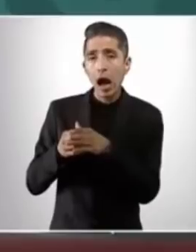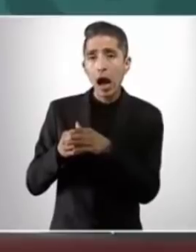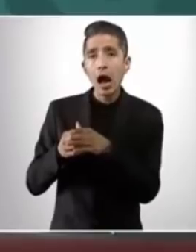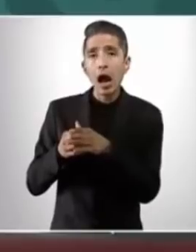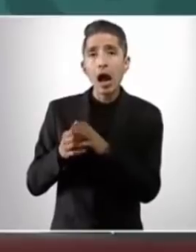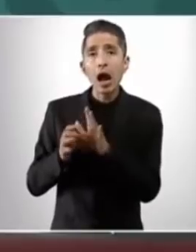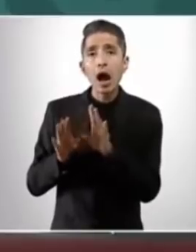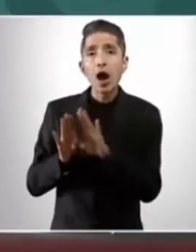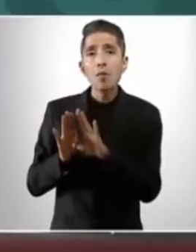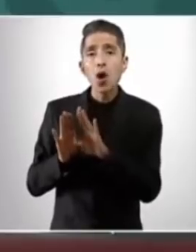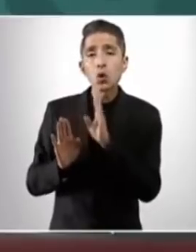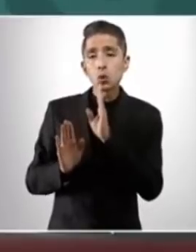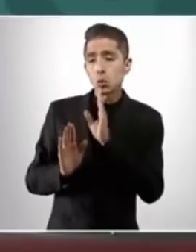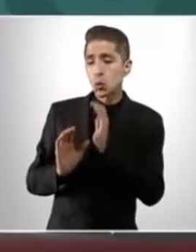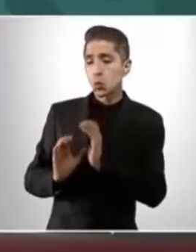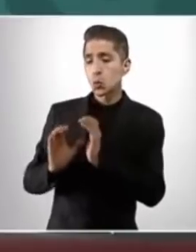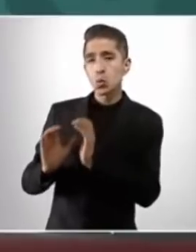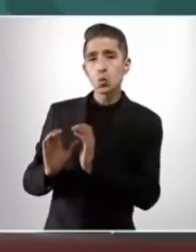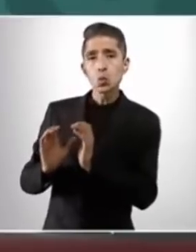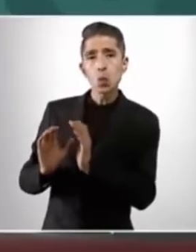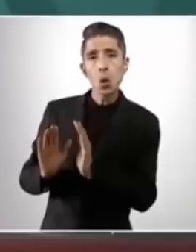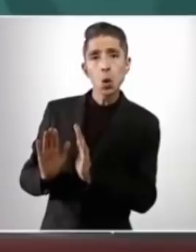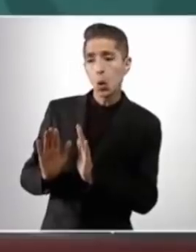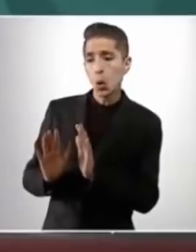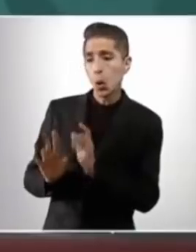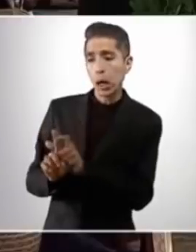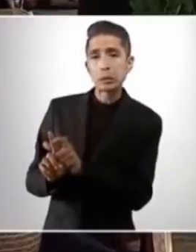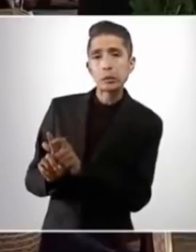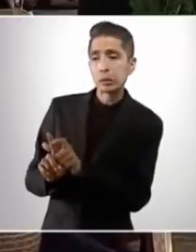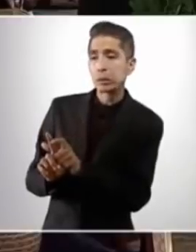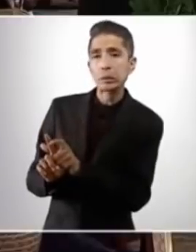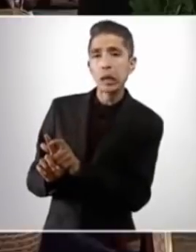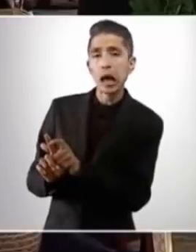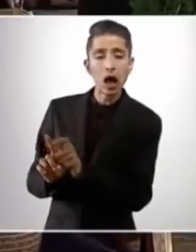combatir a otro.